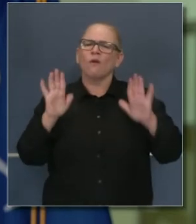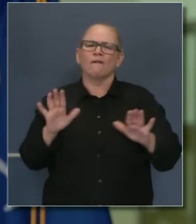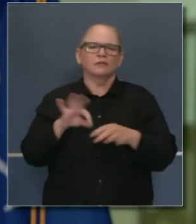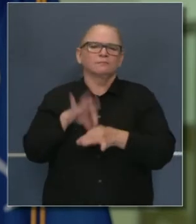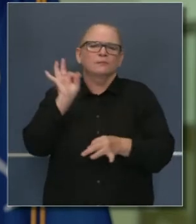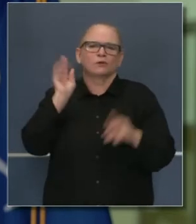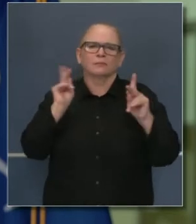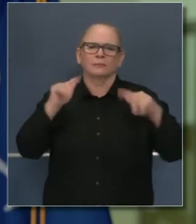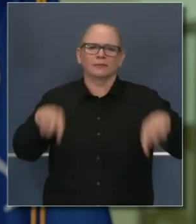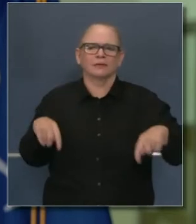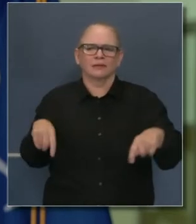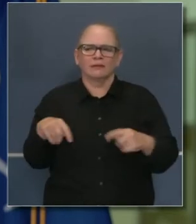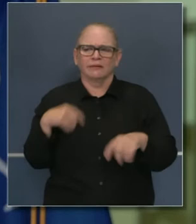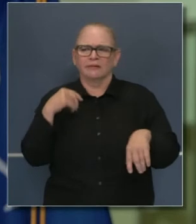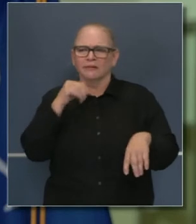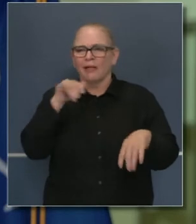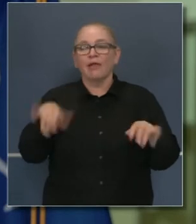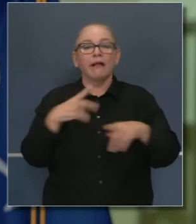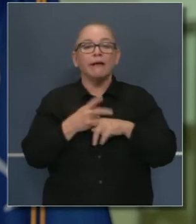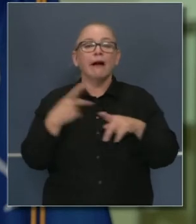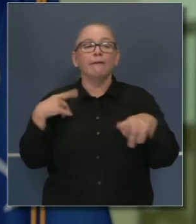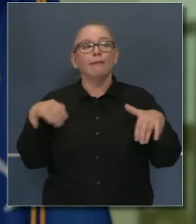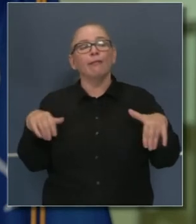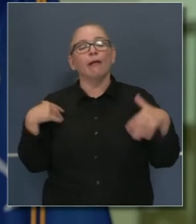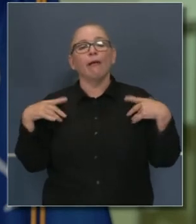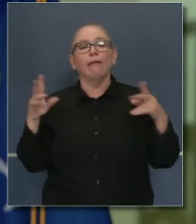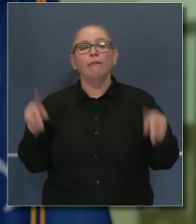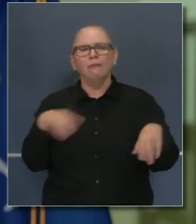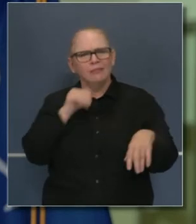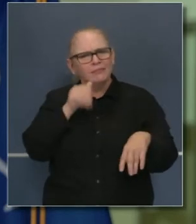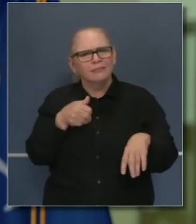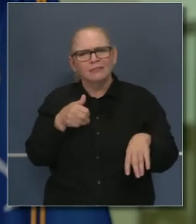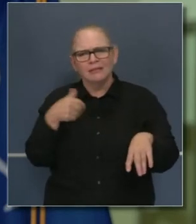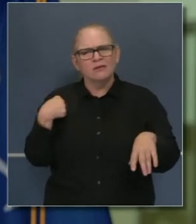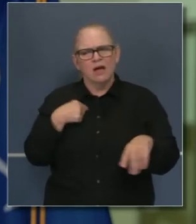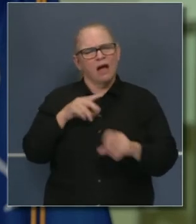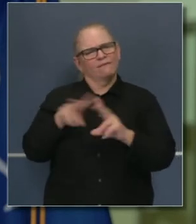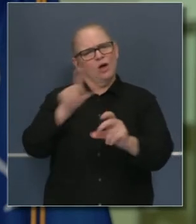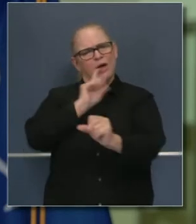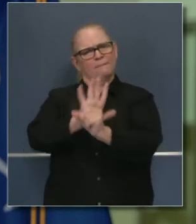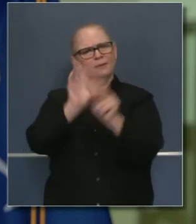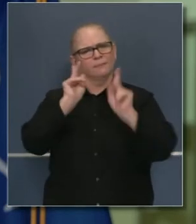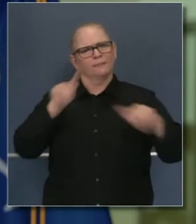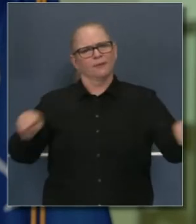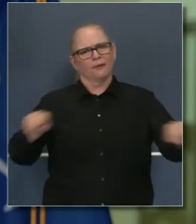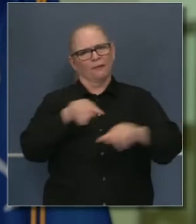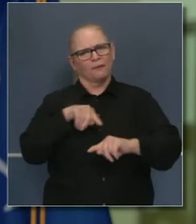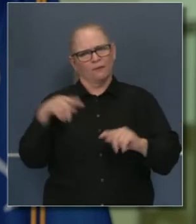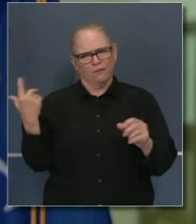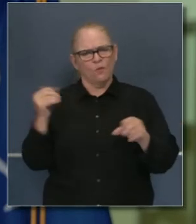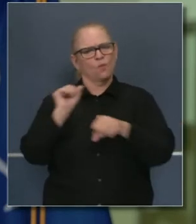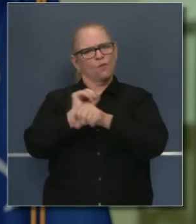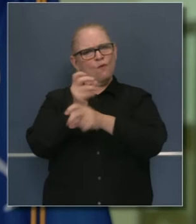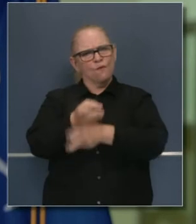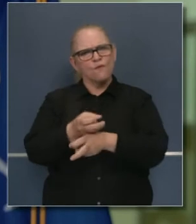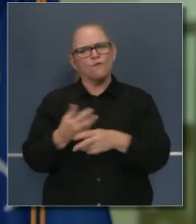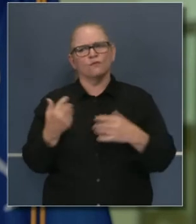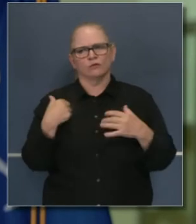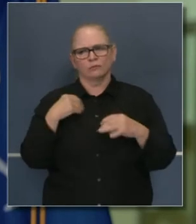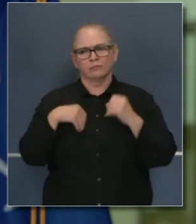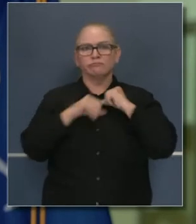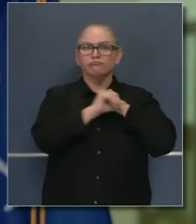ocurrido. O sea, que nosotros no nos vamos a milanar por este reto. Estamos